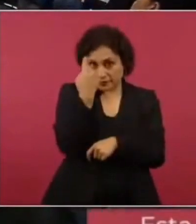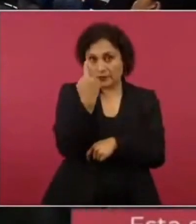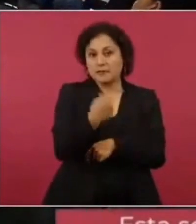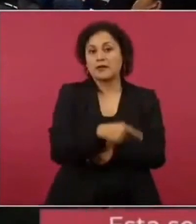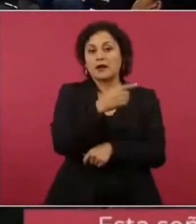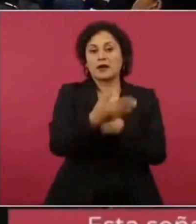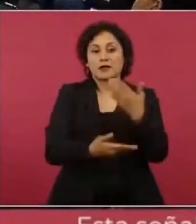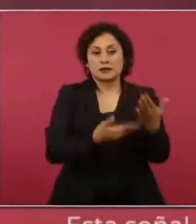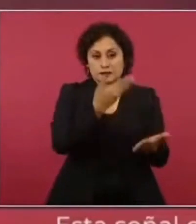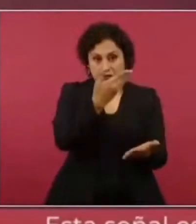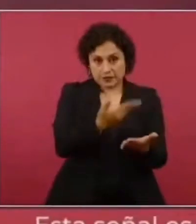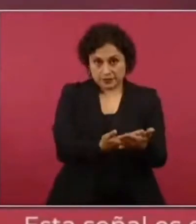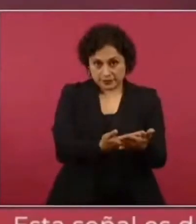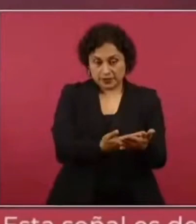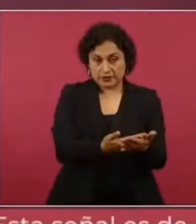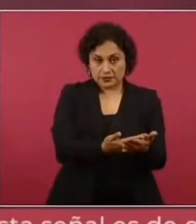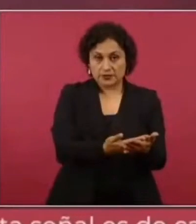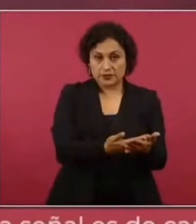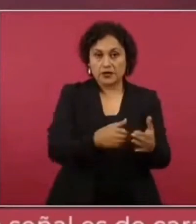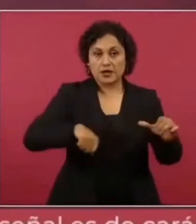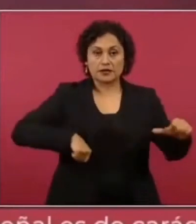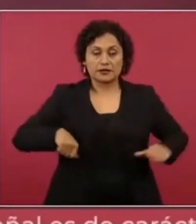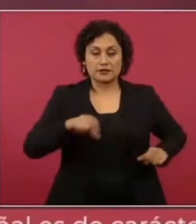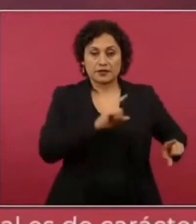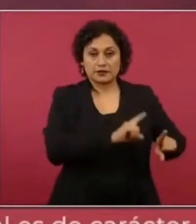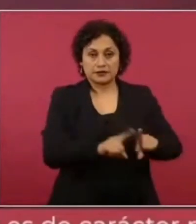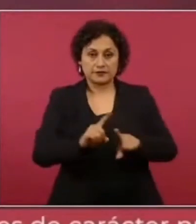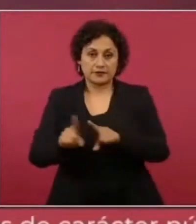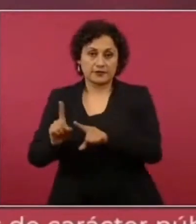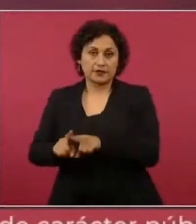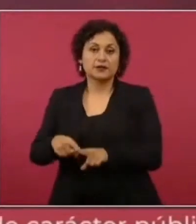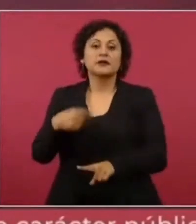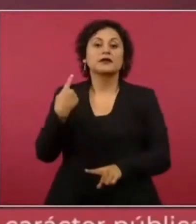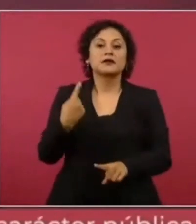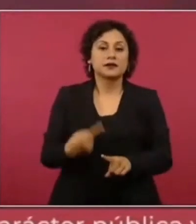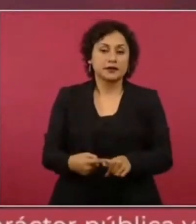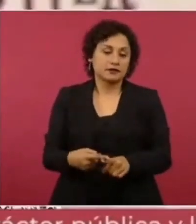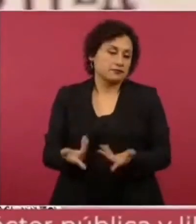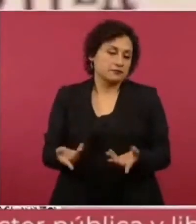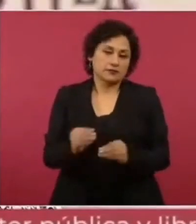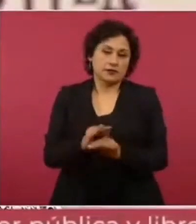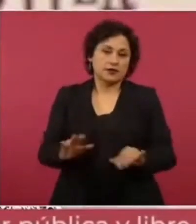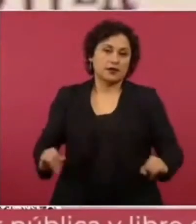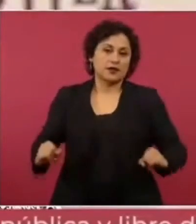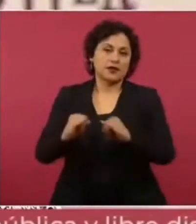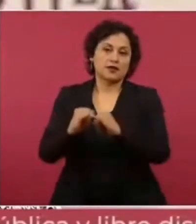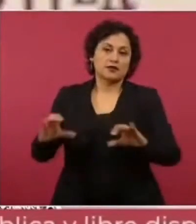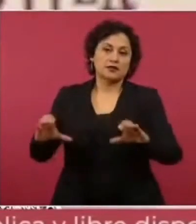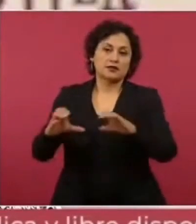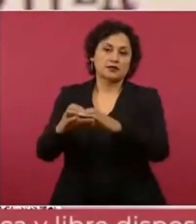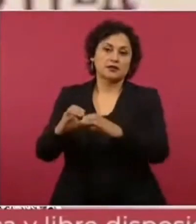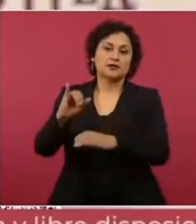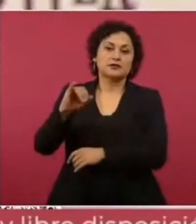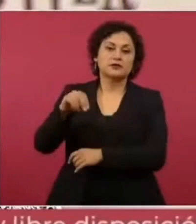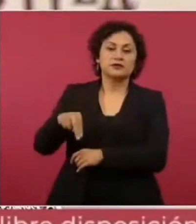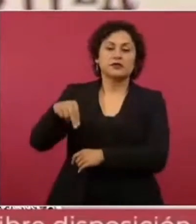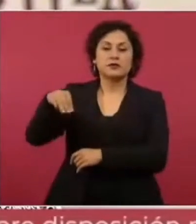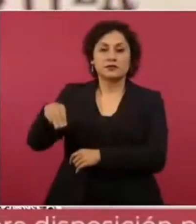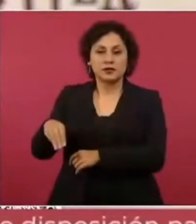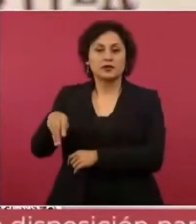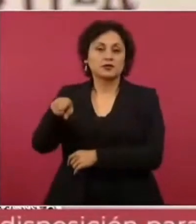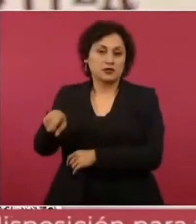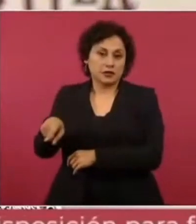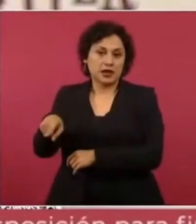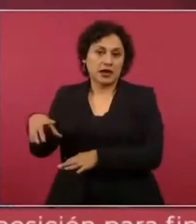derivados de esa política migratoria, desde luego que es del Instituto Nacional de Migración, quien administrativamente